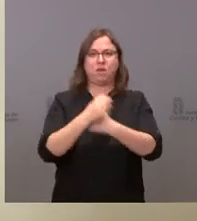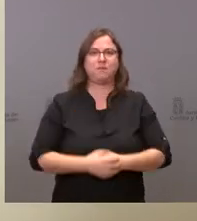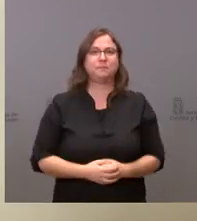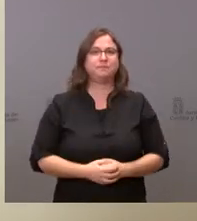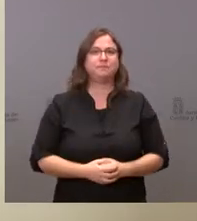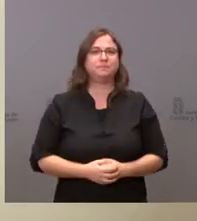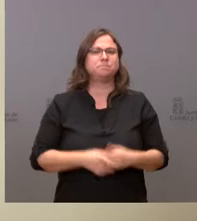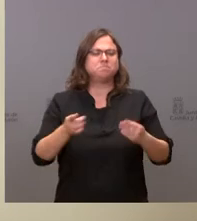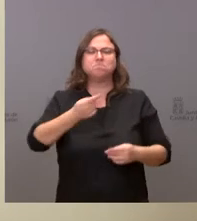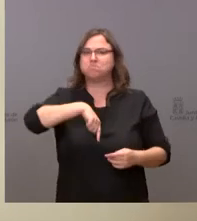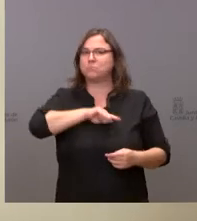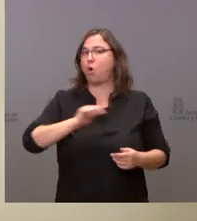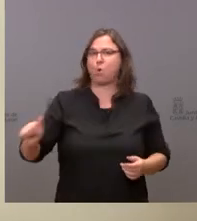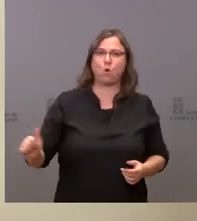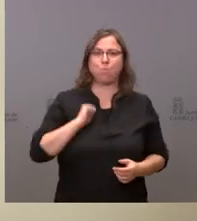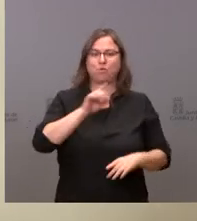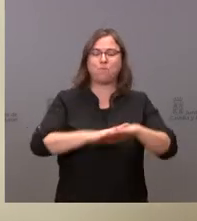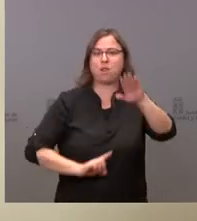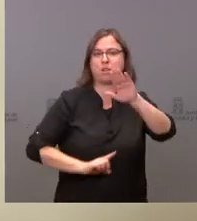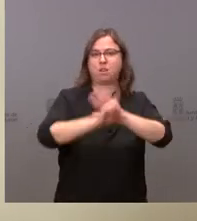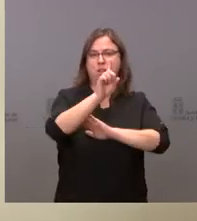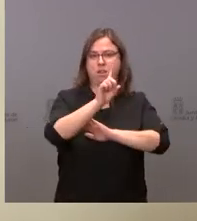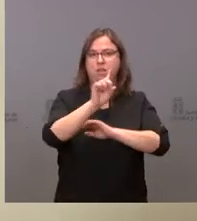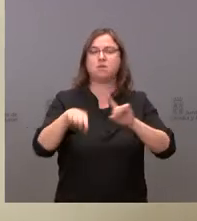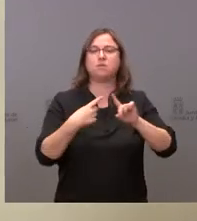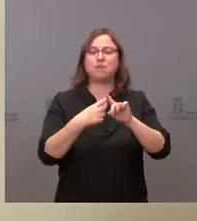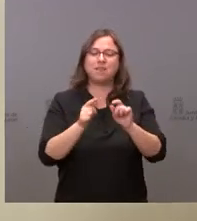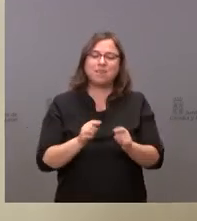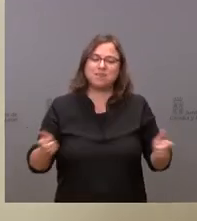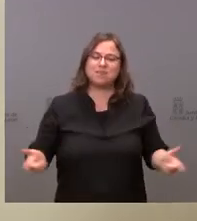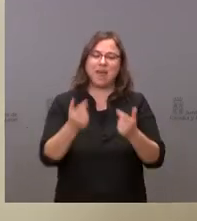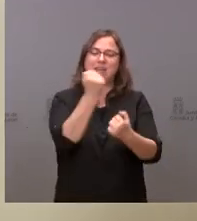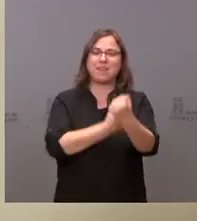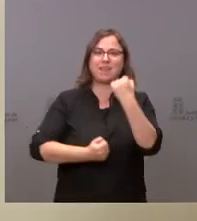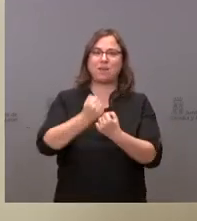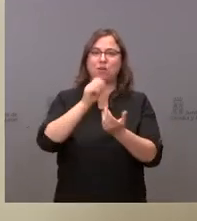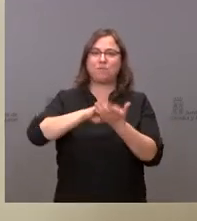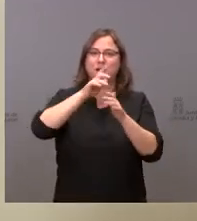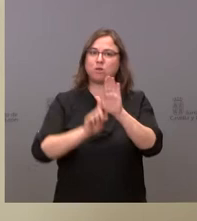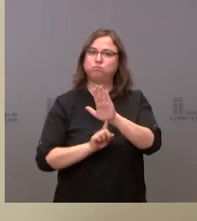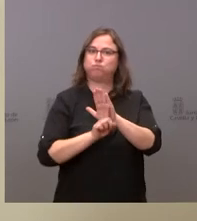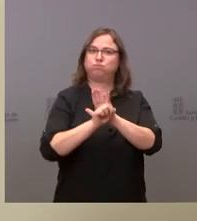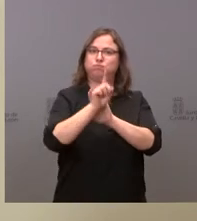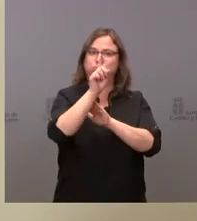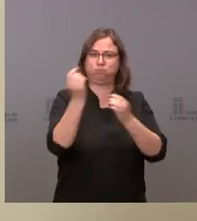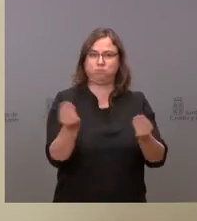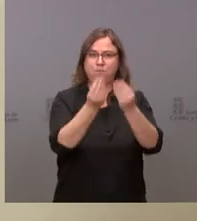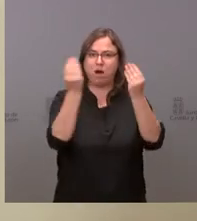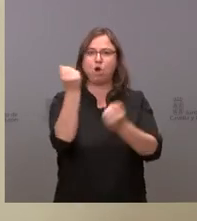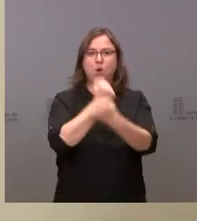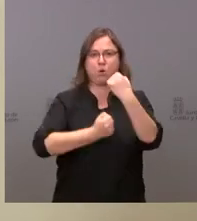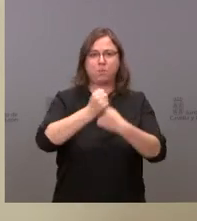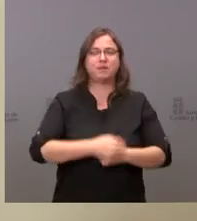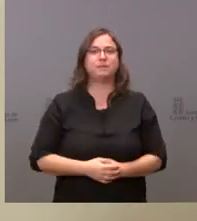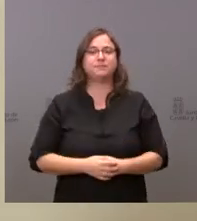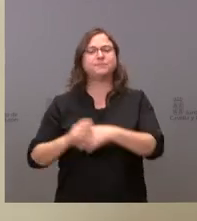nuestra oportunidad de crecer y de hacer crecer la economía de nuestra comunidad. Con respecto a las